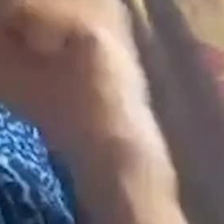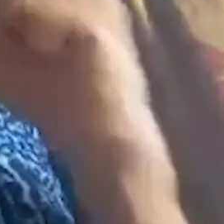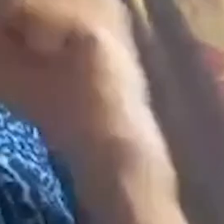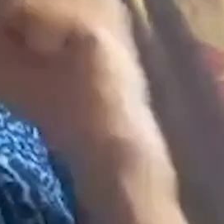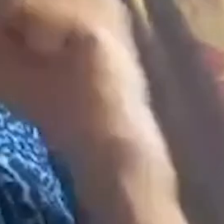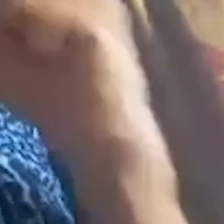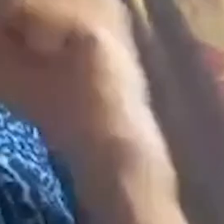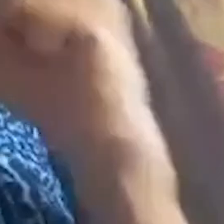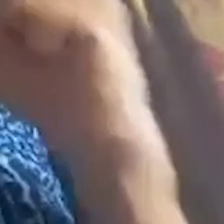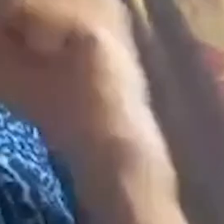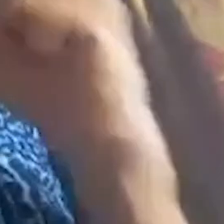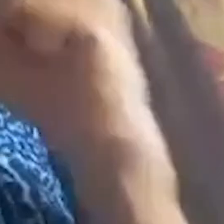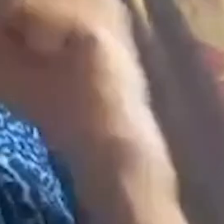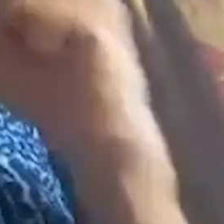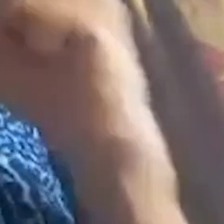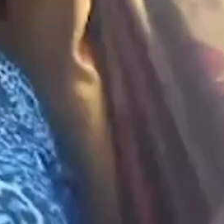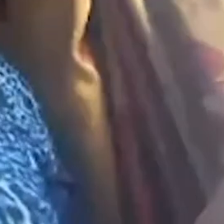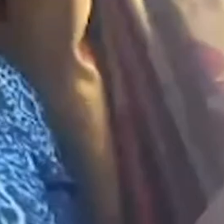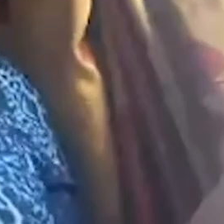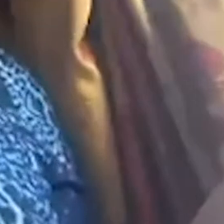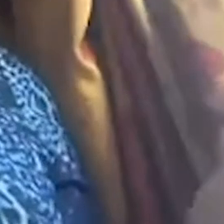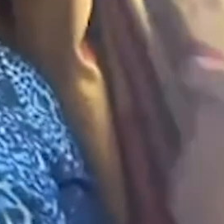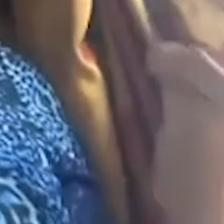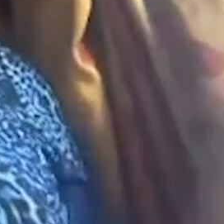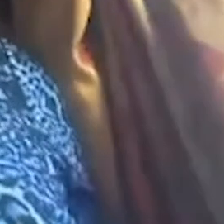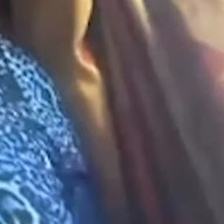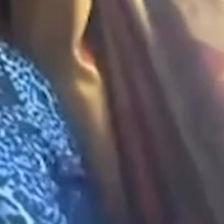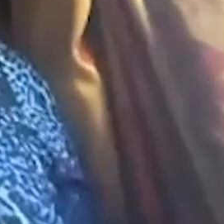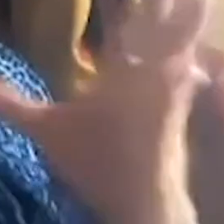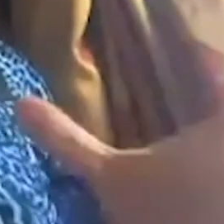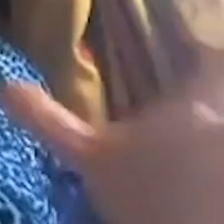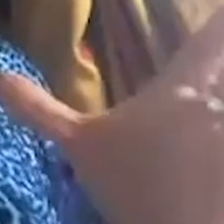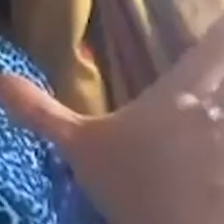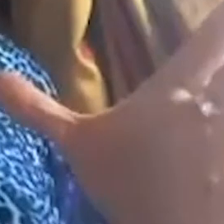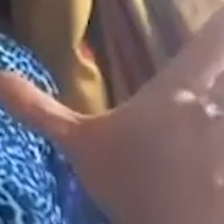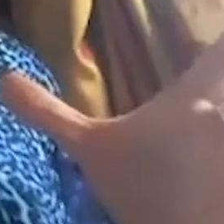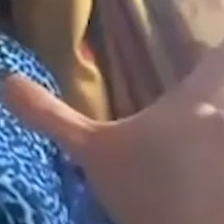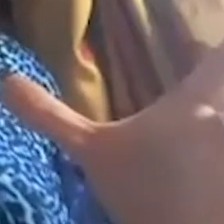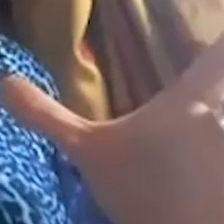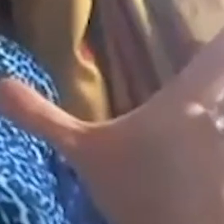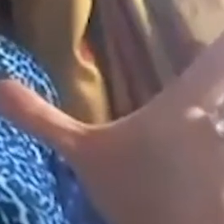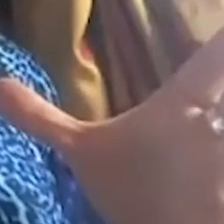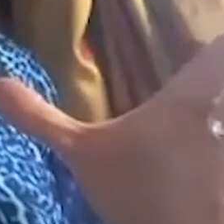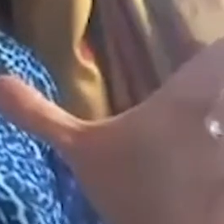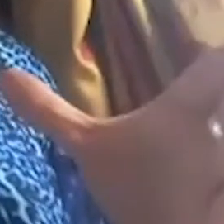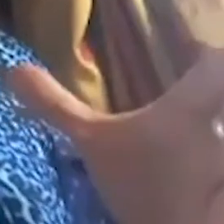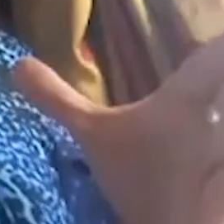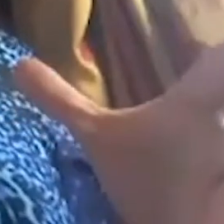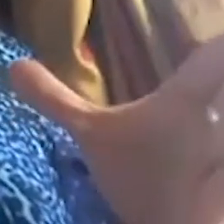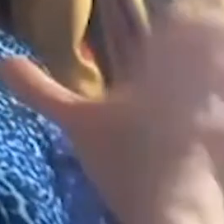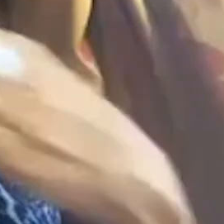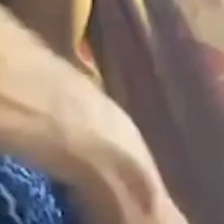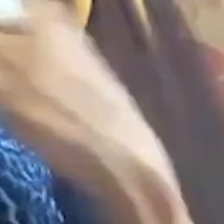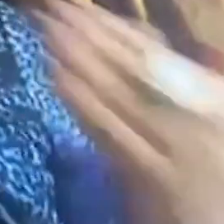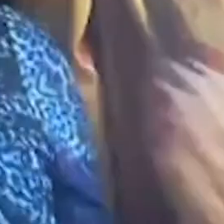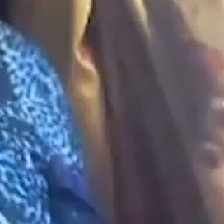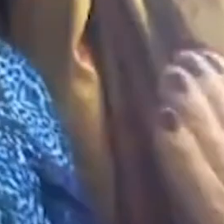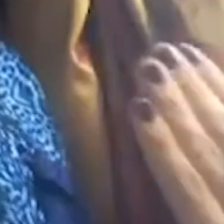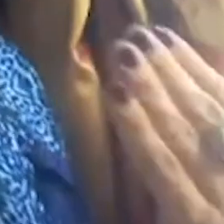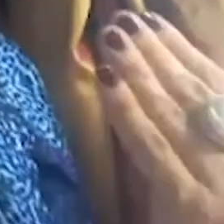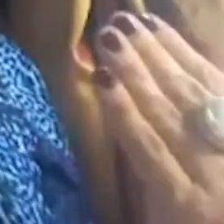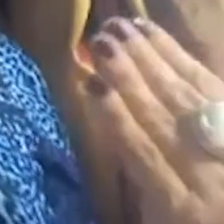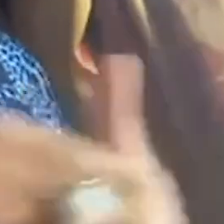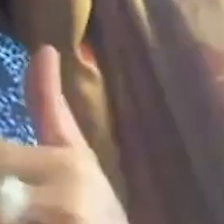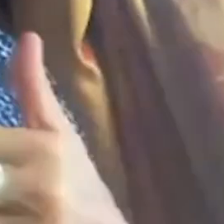grandes, no solo por el volumen de que son 130 mil pymes hoy, sino por la